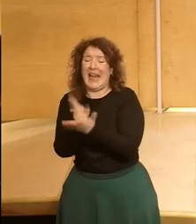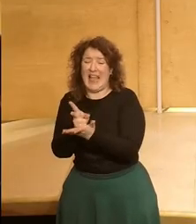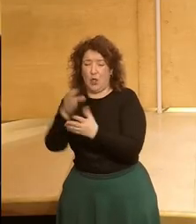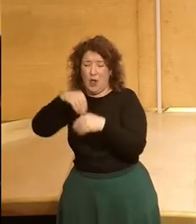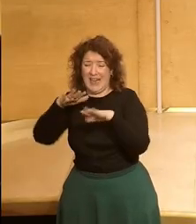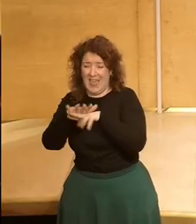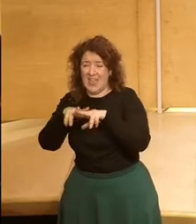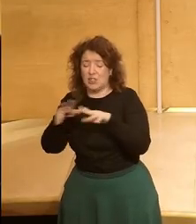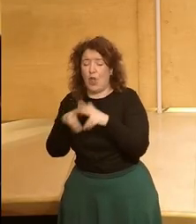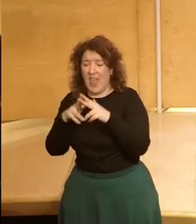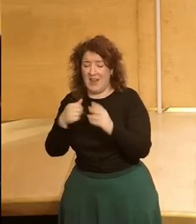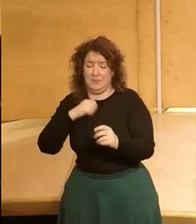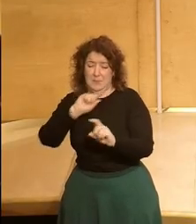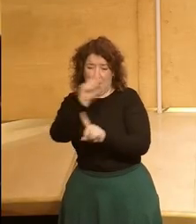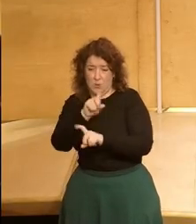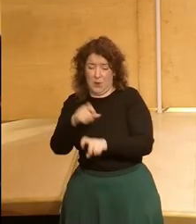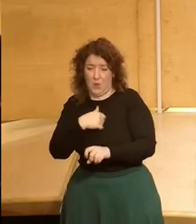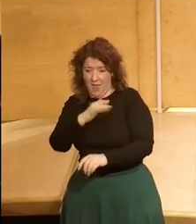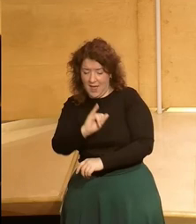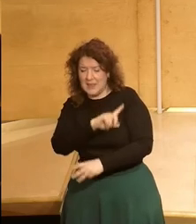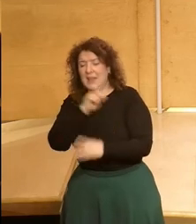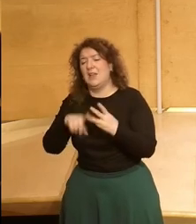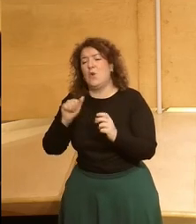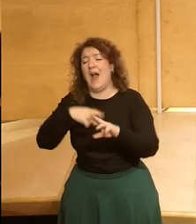finalmente a través del hashtag diálogos por futuro